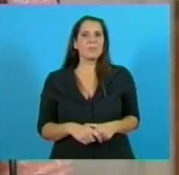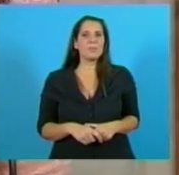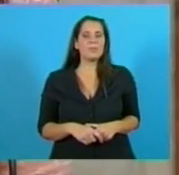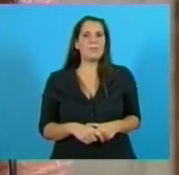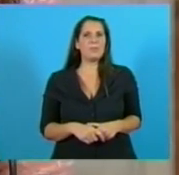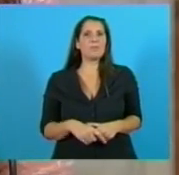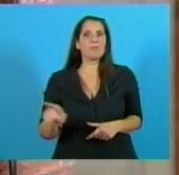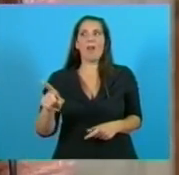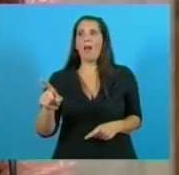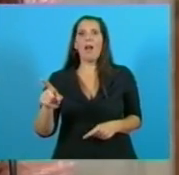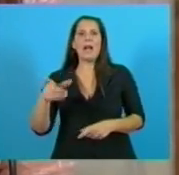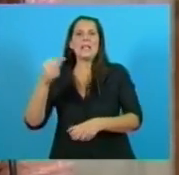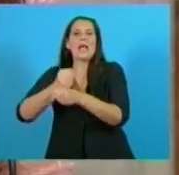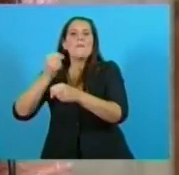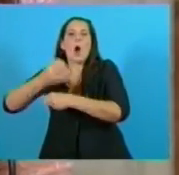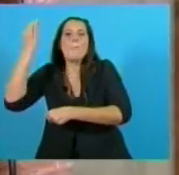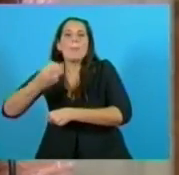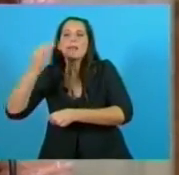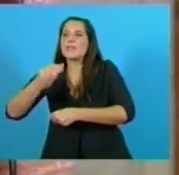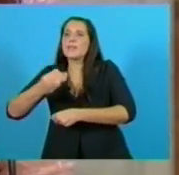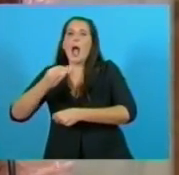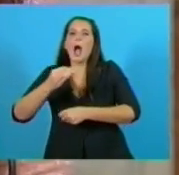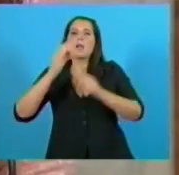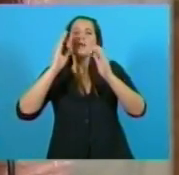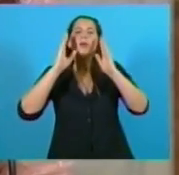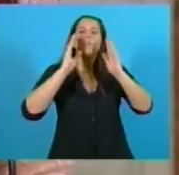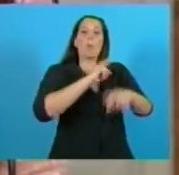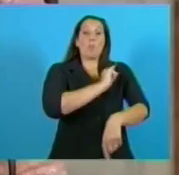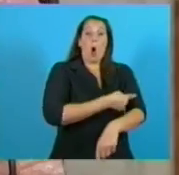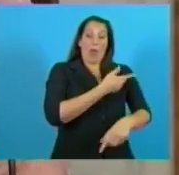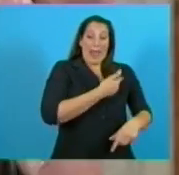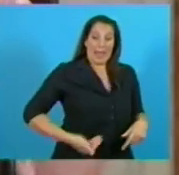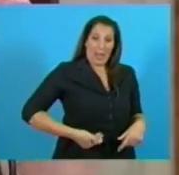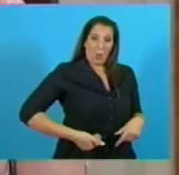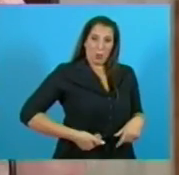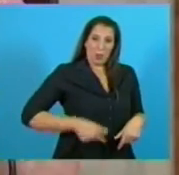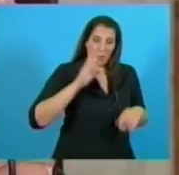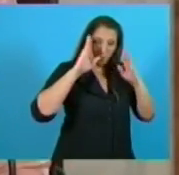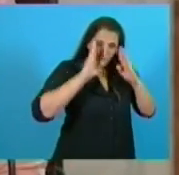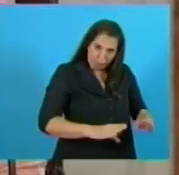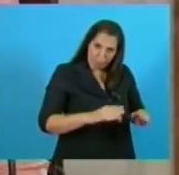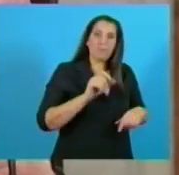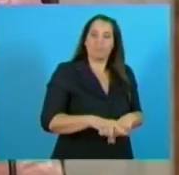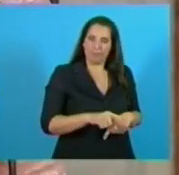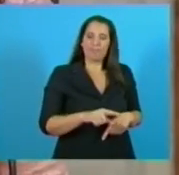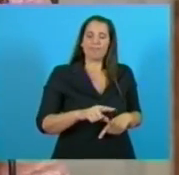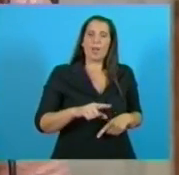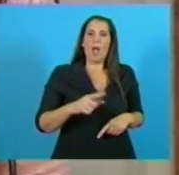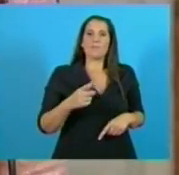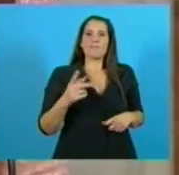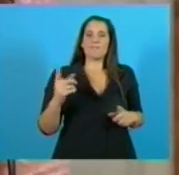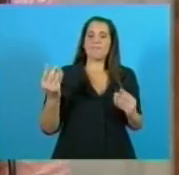lo que es una función específica del Poder Ejecutivo votado por el pueblo y también de ustedes, el Poder